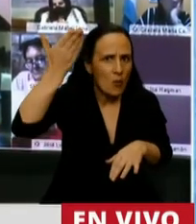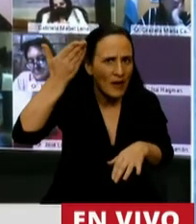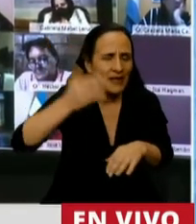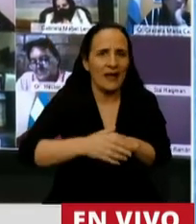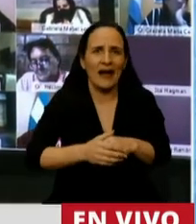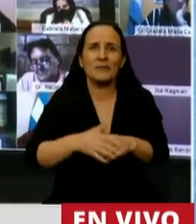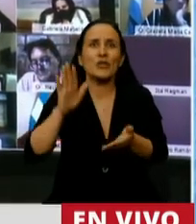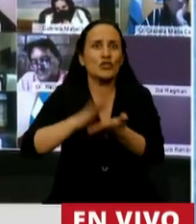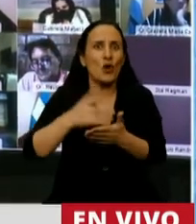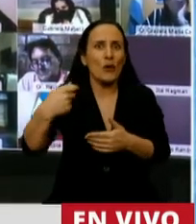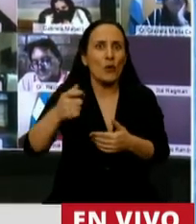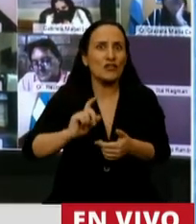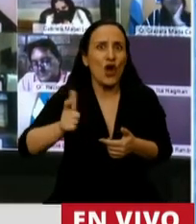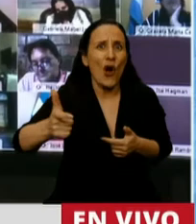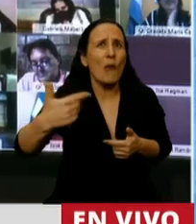encontrarán.